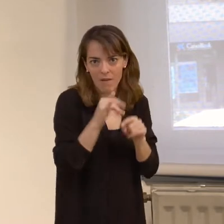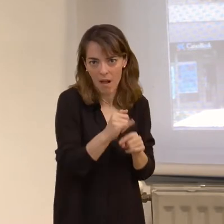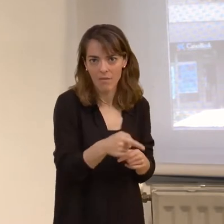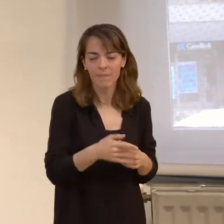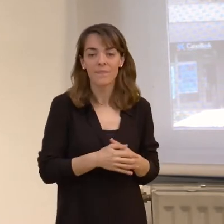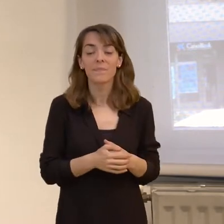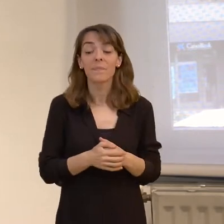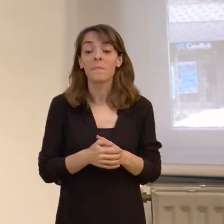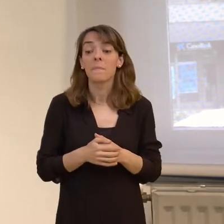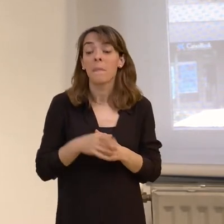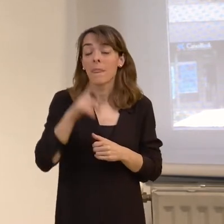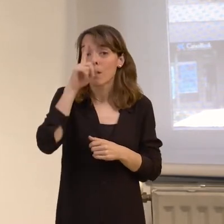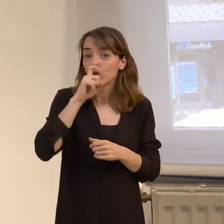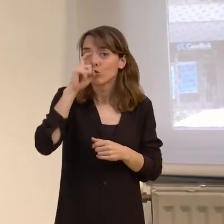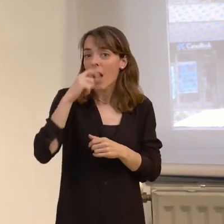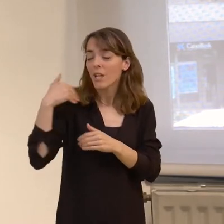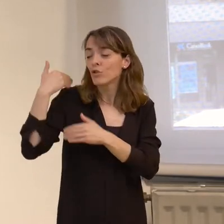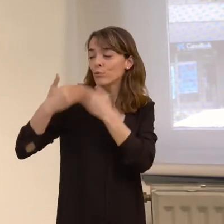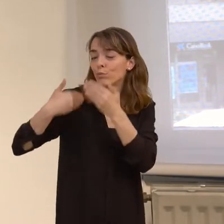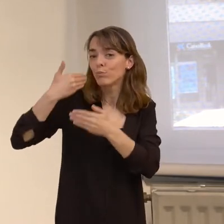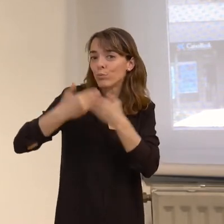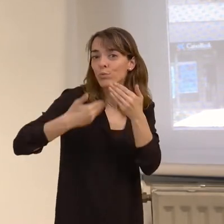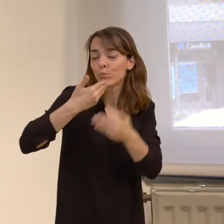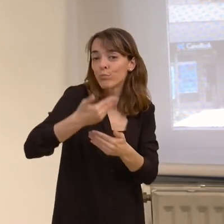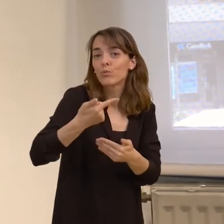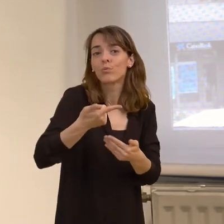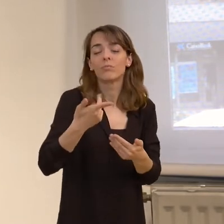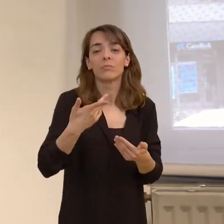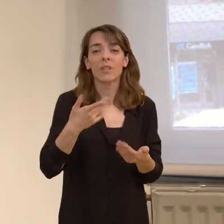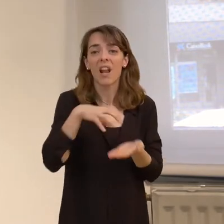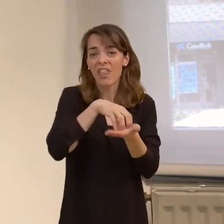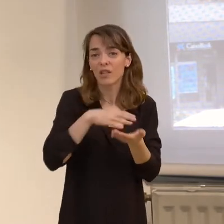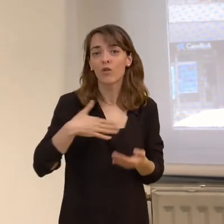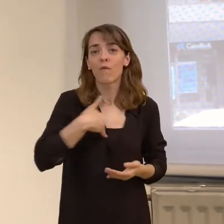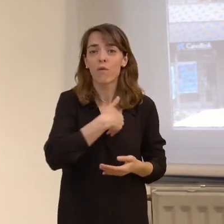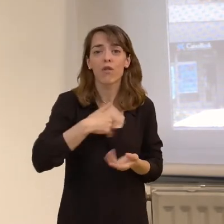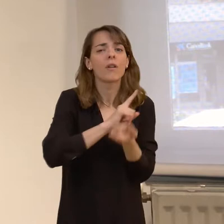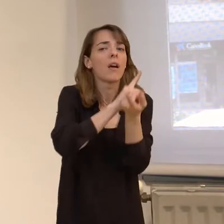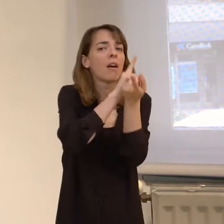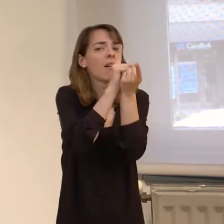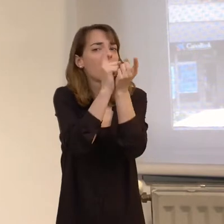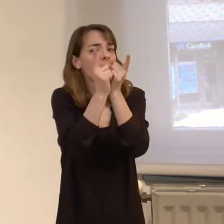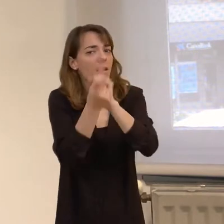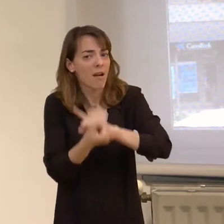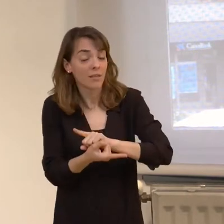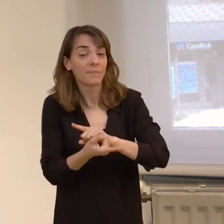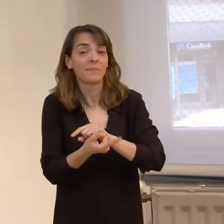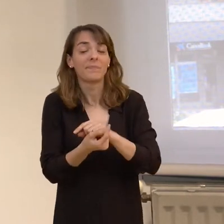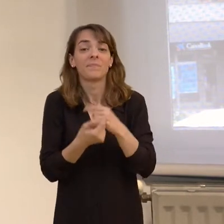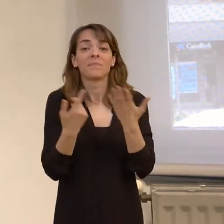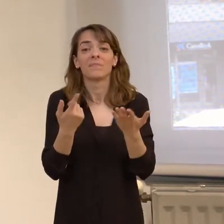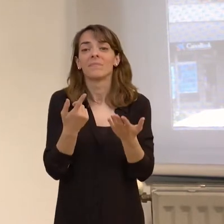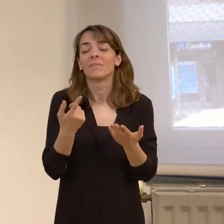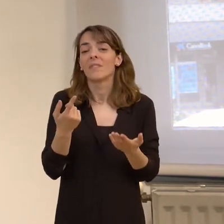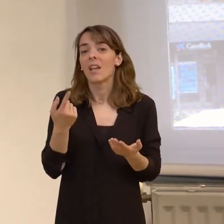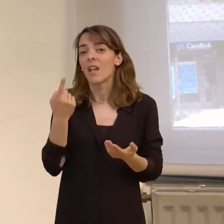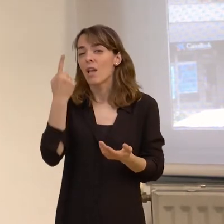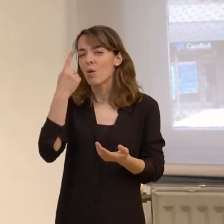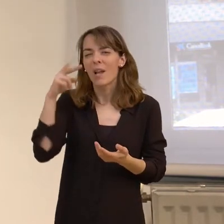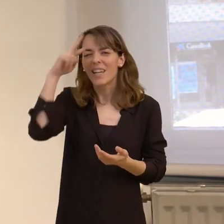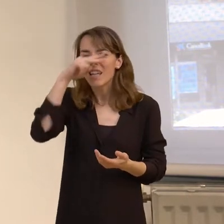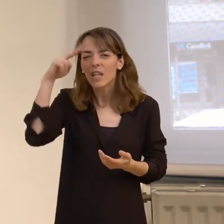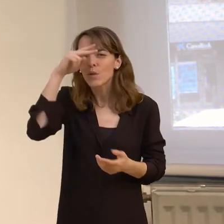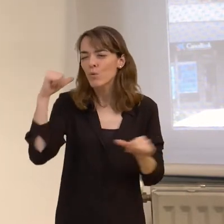Con el paso de los años y de las décadas, las funciones del centro han ido cambiando y una de las inquietudes